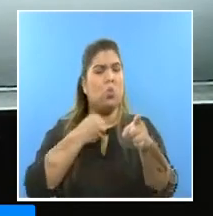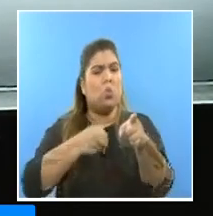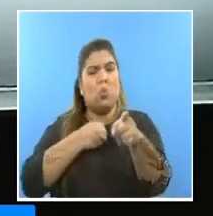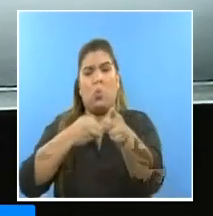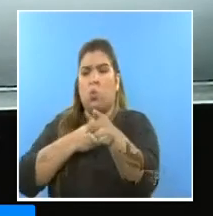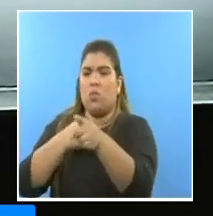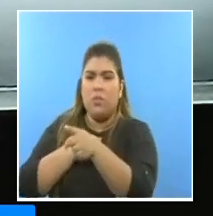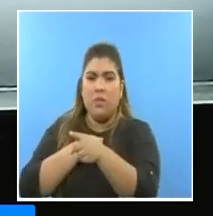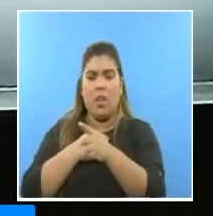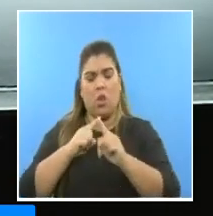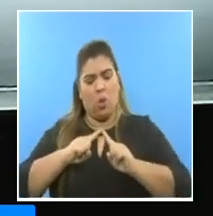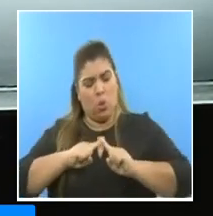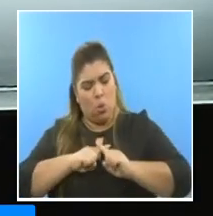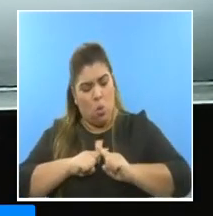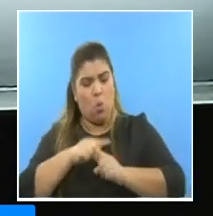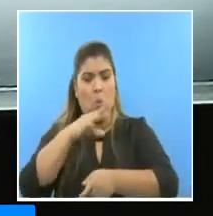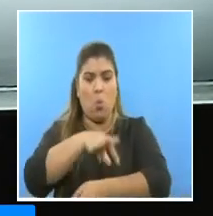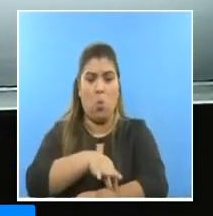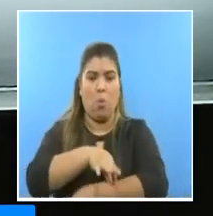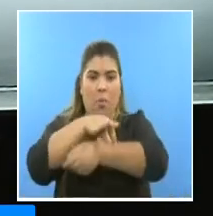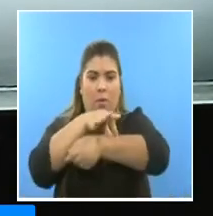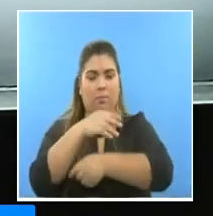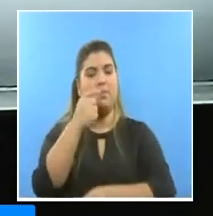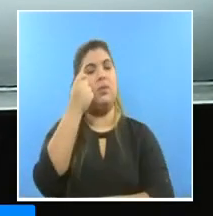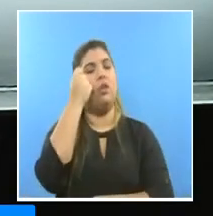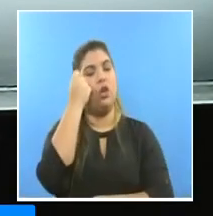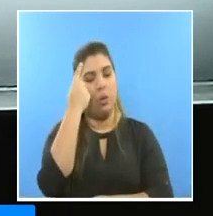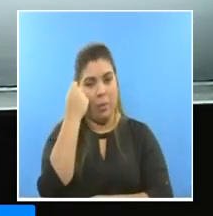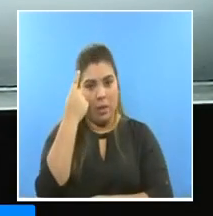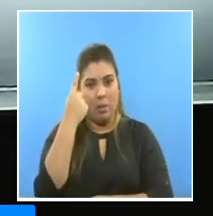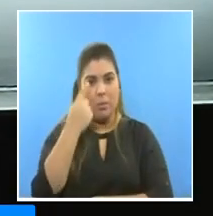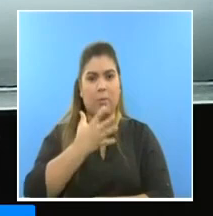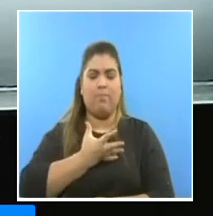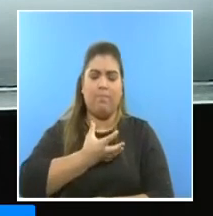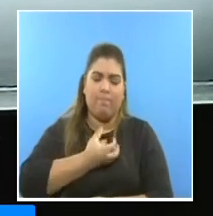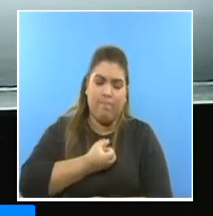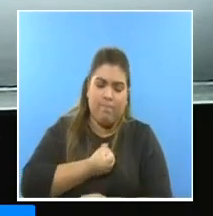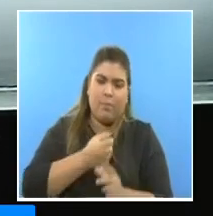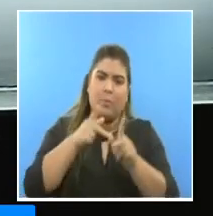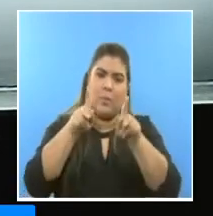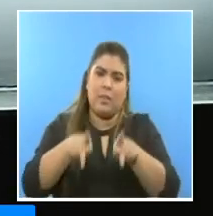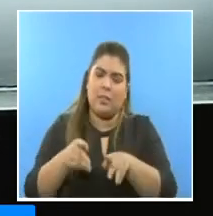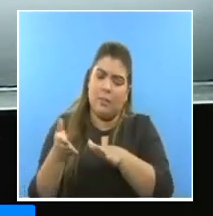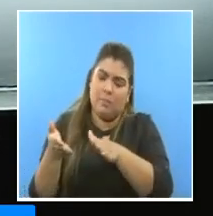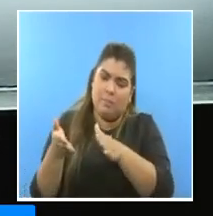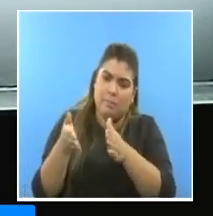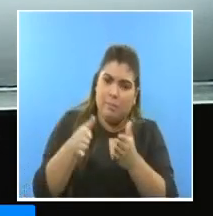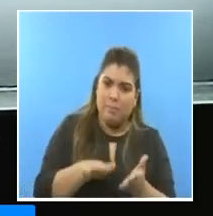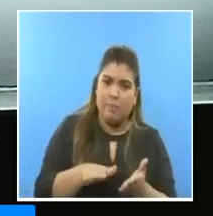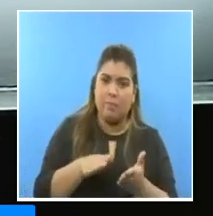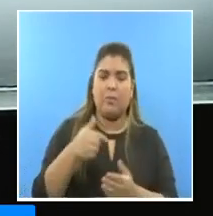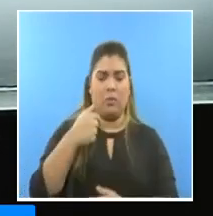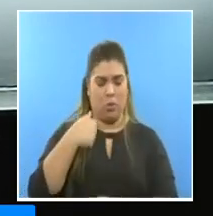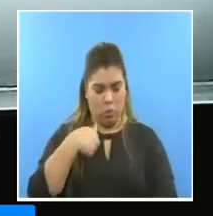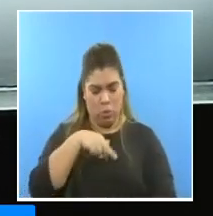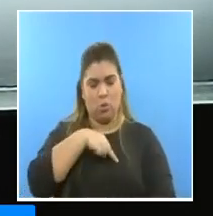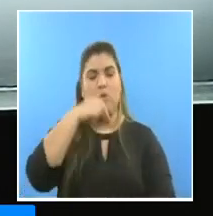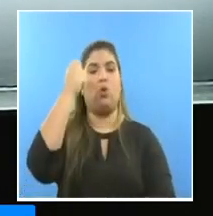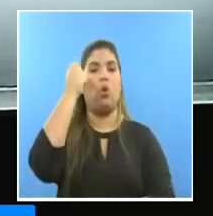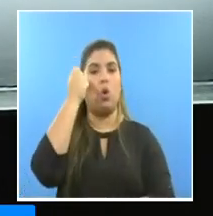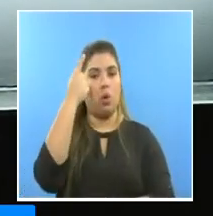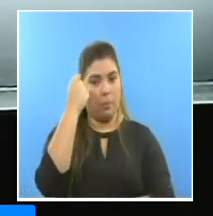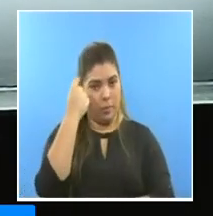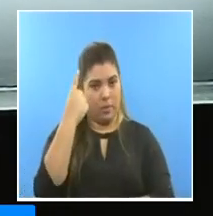el dolor humano las penas existenciales por las que están pasando